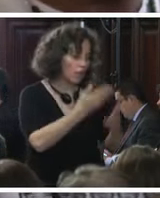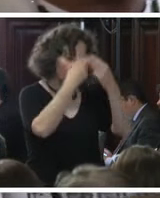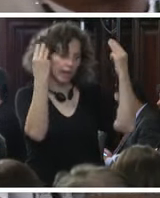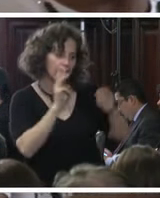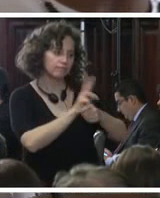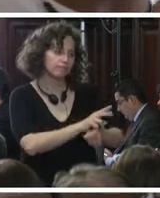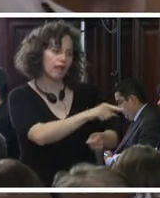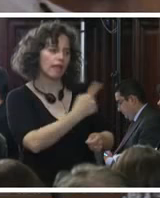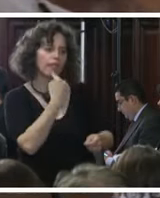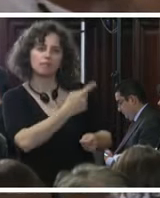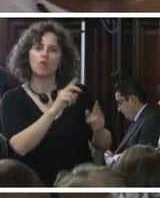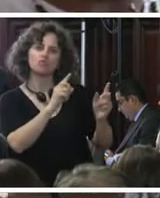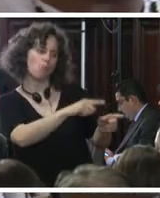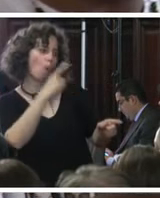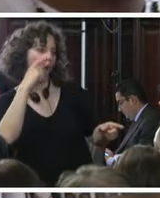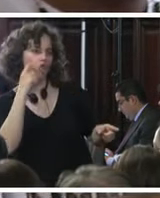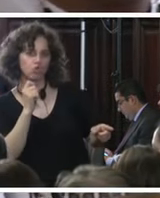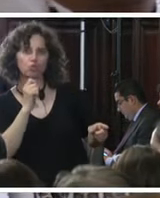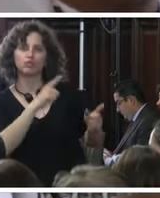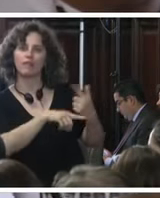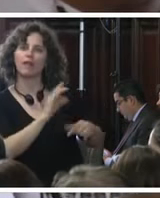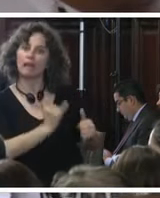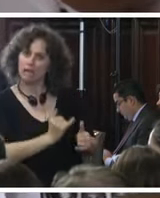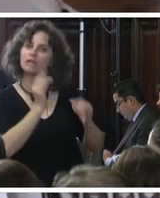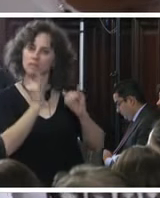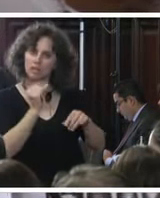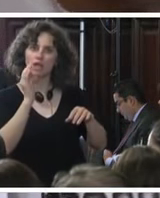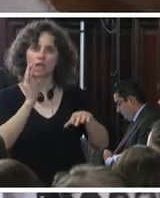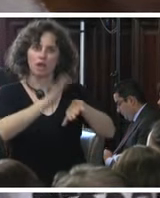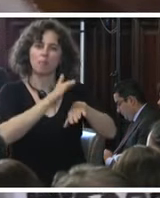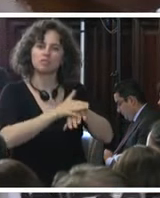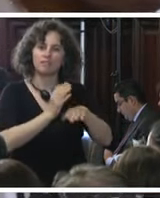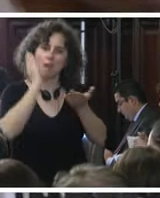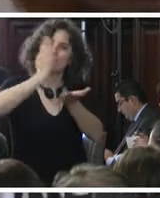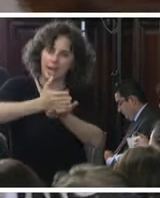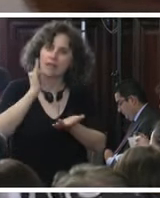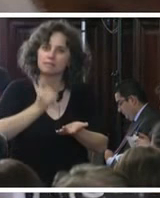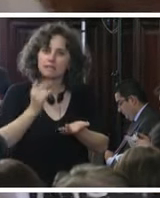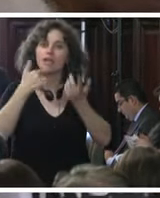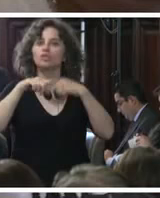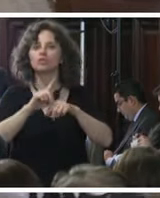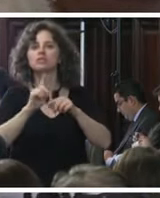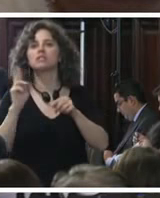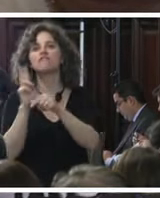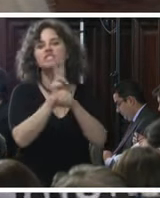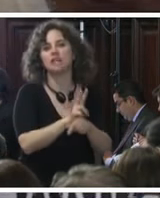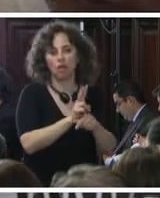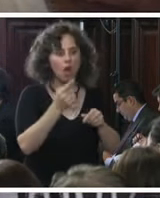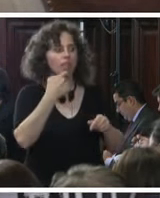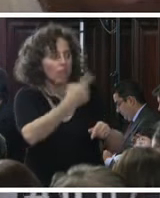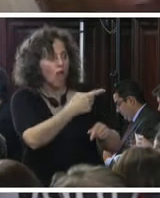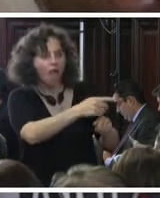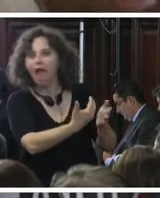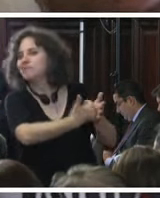concluía que sus conductas tenían trascendencia penal por hacer esa investigación independiente ese visitador fue separado de la